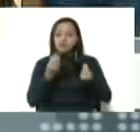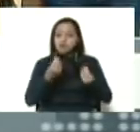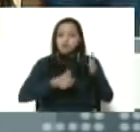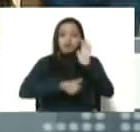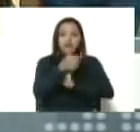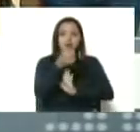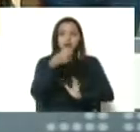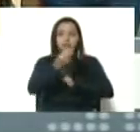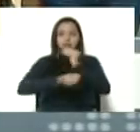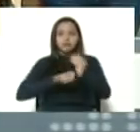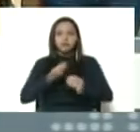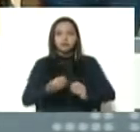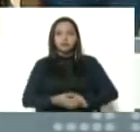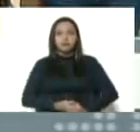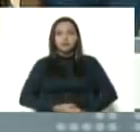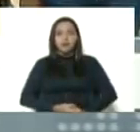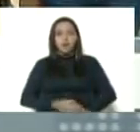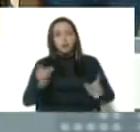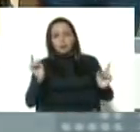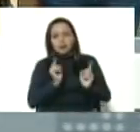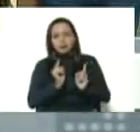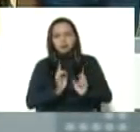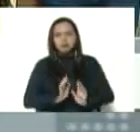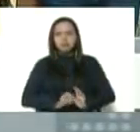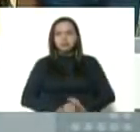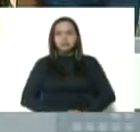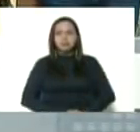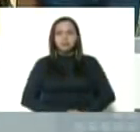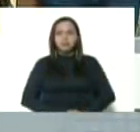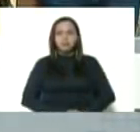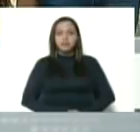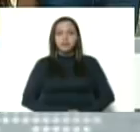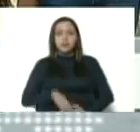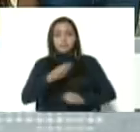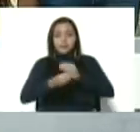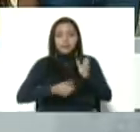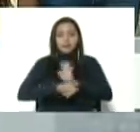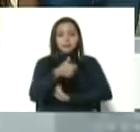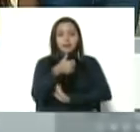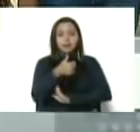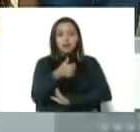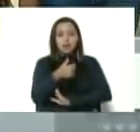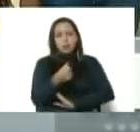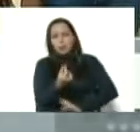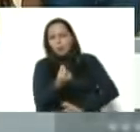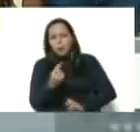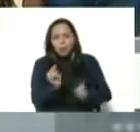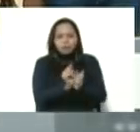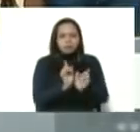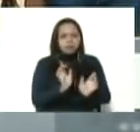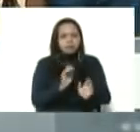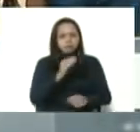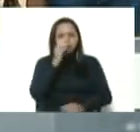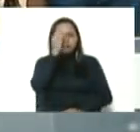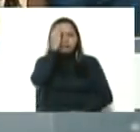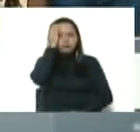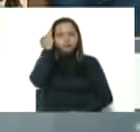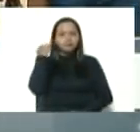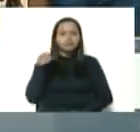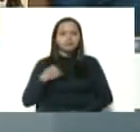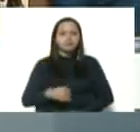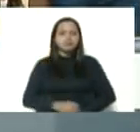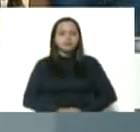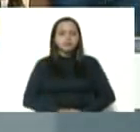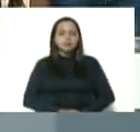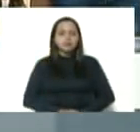con menos, para hacer mucho más con poco. Hay que ver